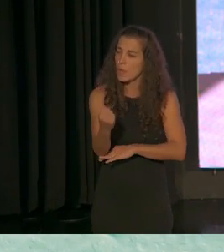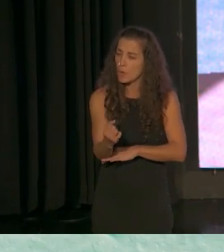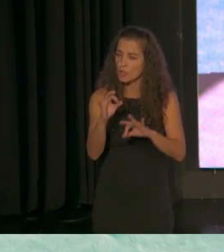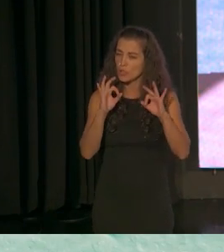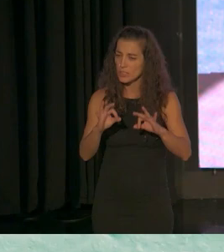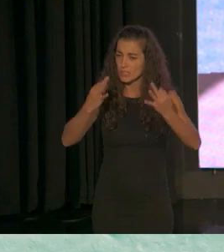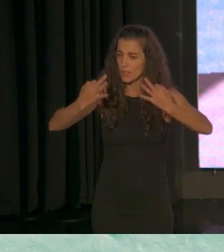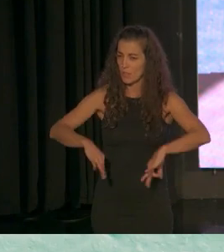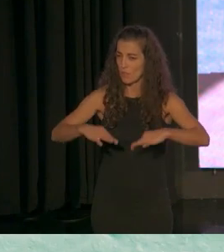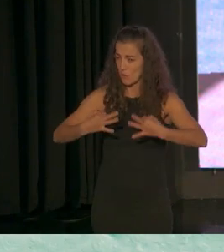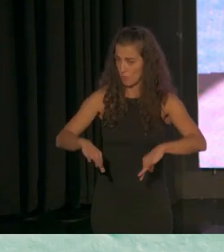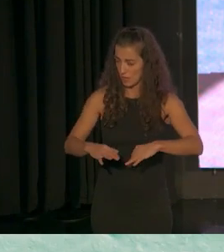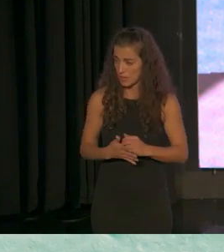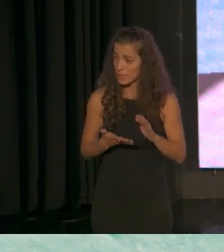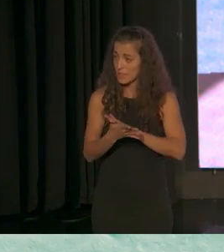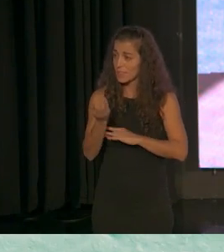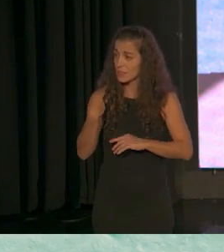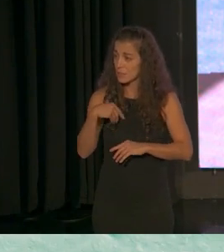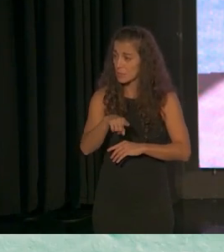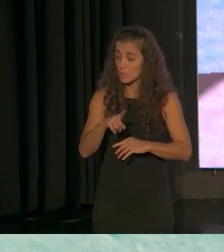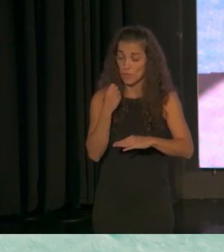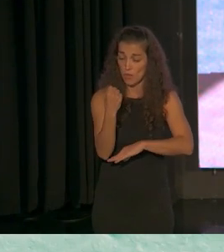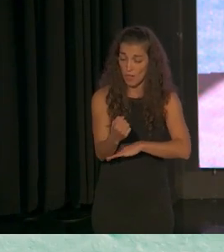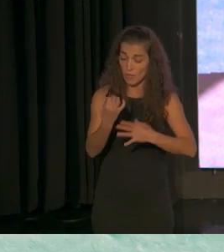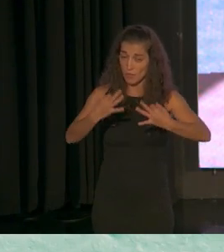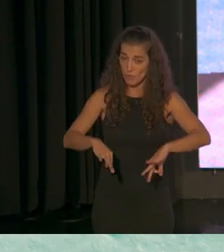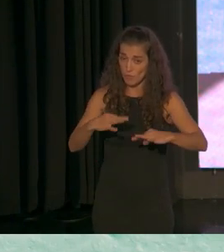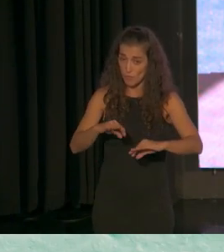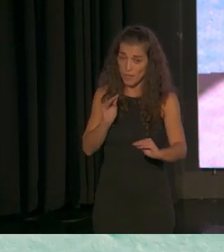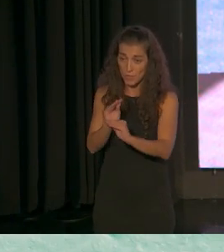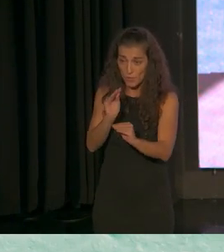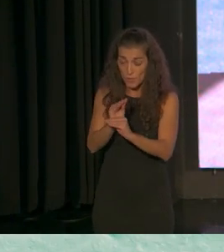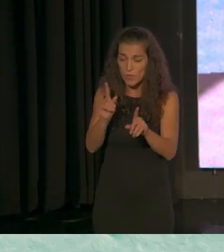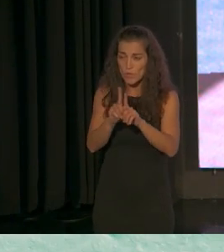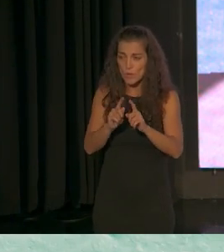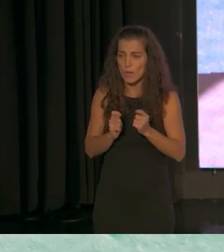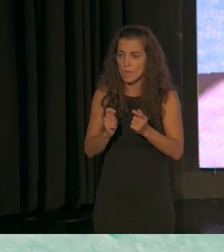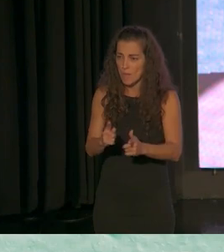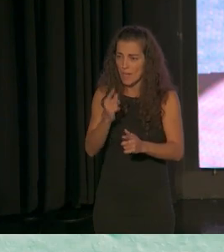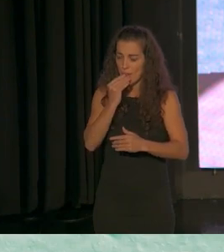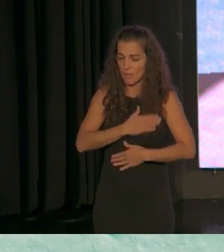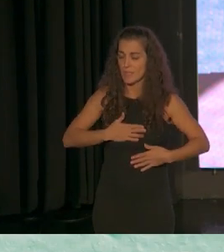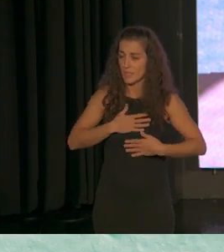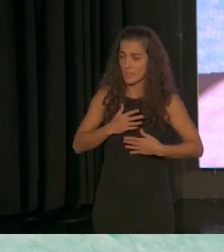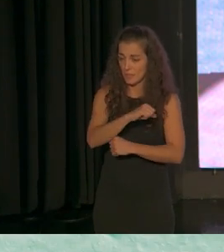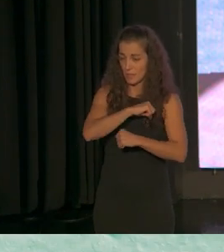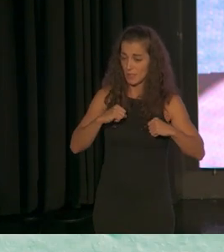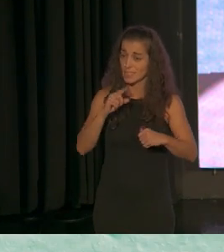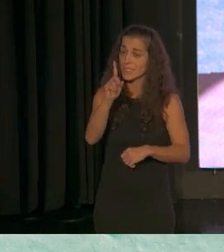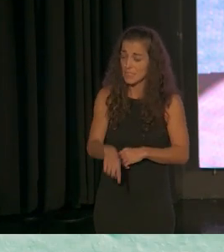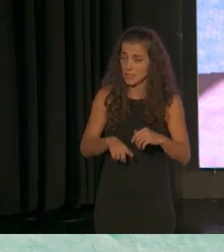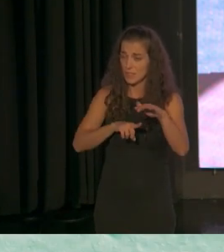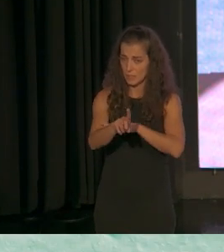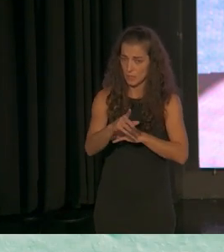apoyos informales en la comunidad también como fuente de bienestar personal y de desarrollo que eso quiere decir que